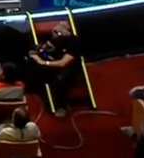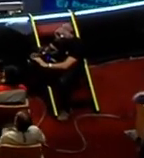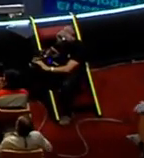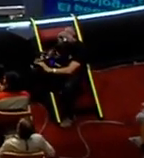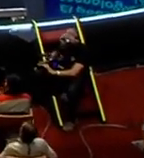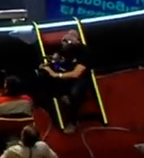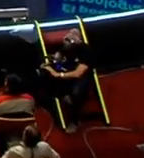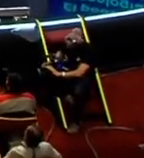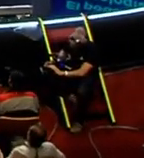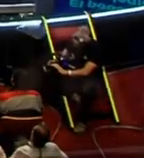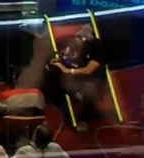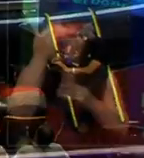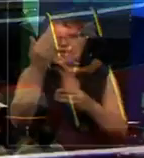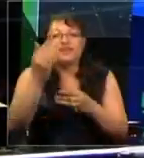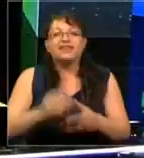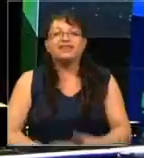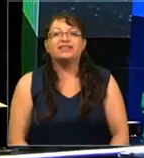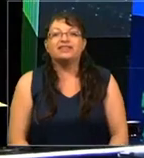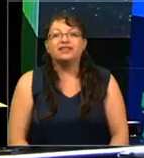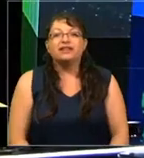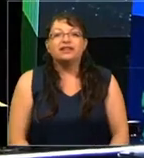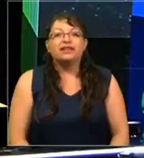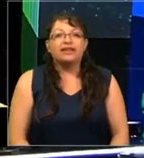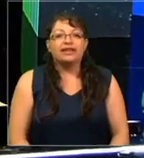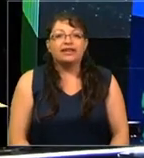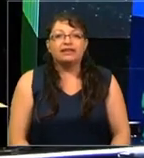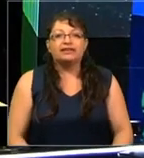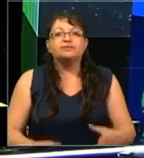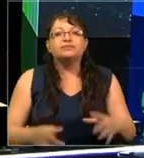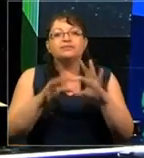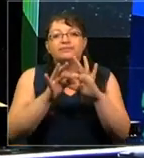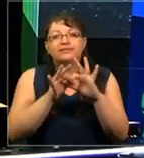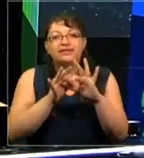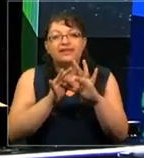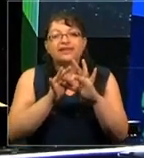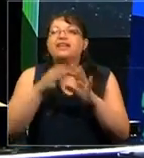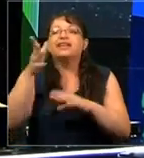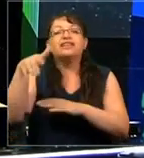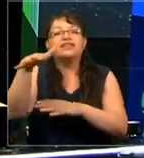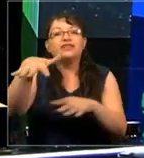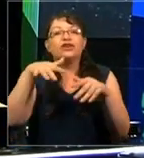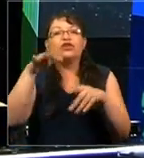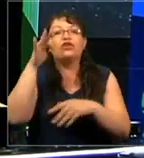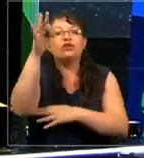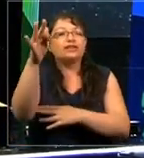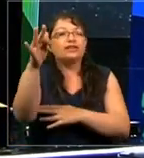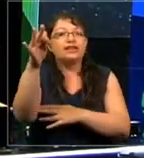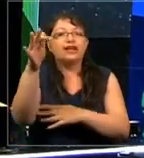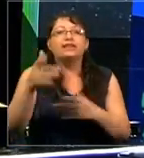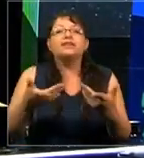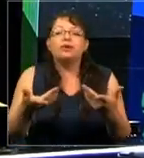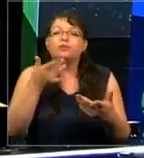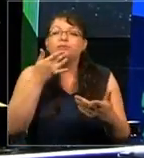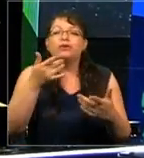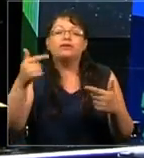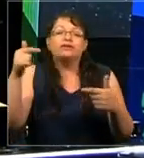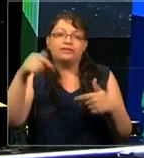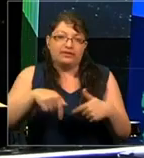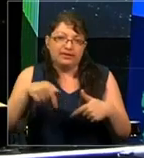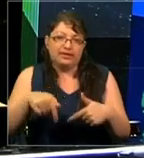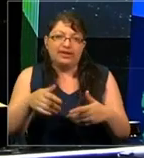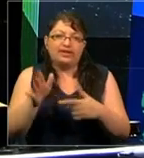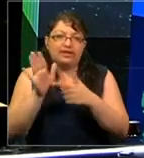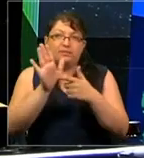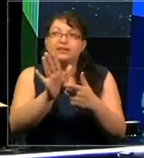Buenos días, gracias Congreso Futuro por la invitación y muchas gracias a la audiencia por venir a esta presentación